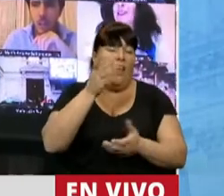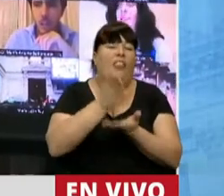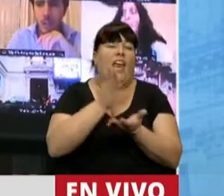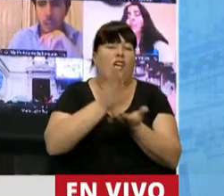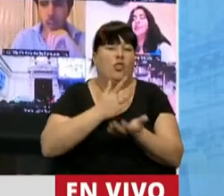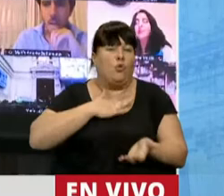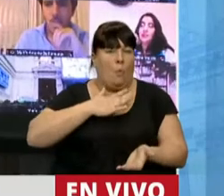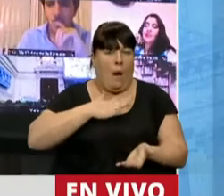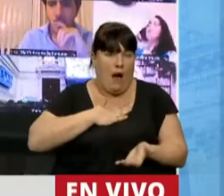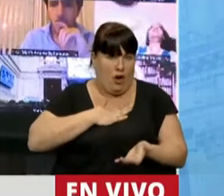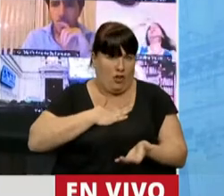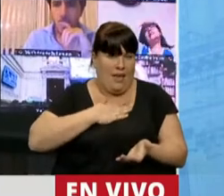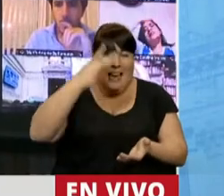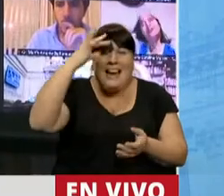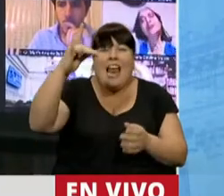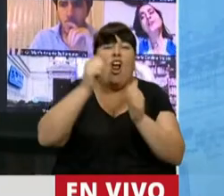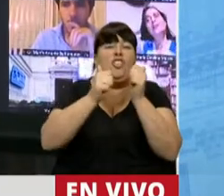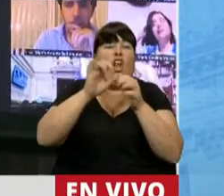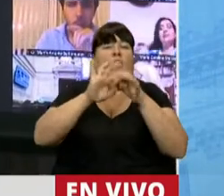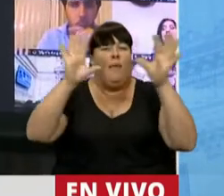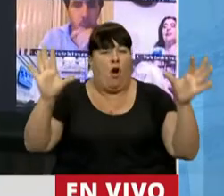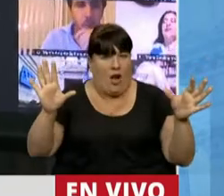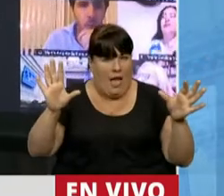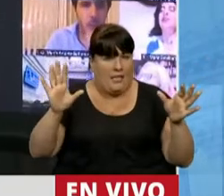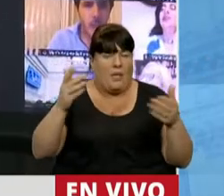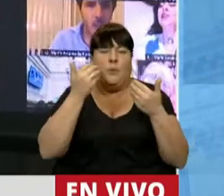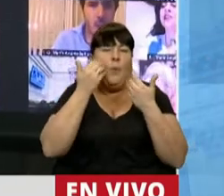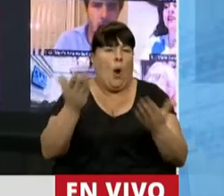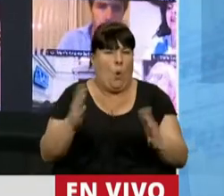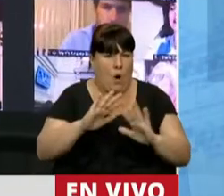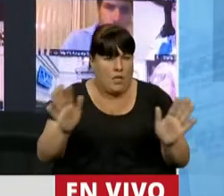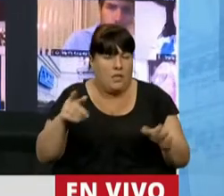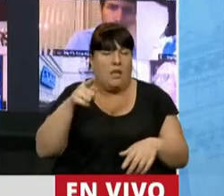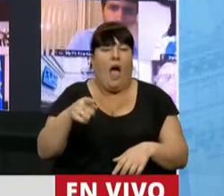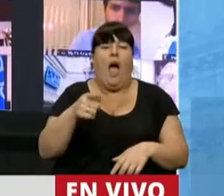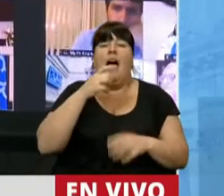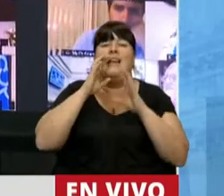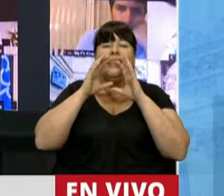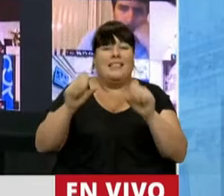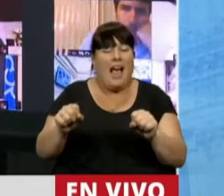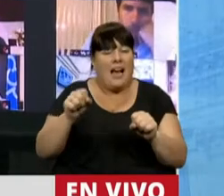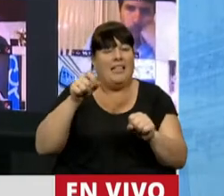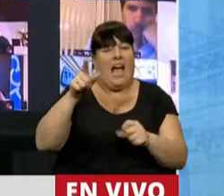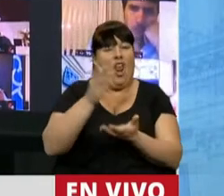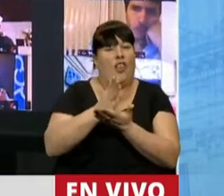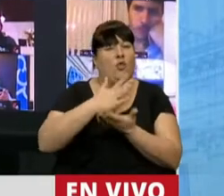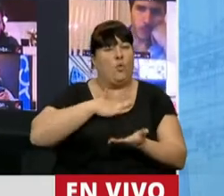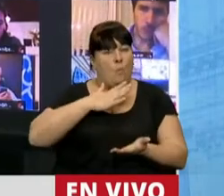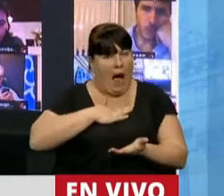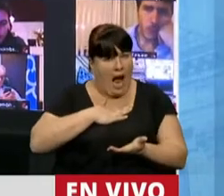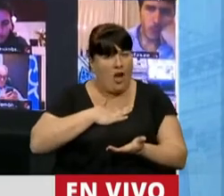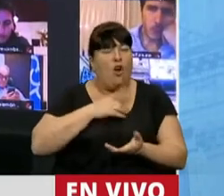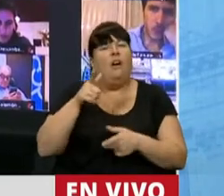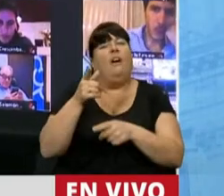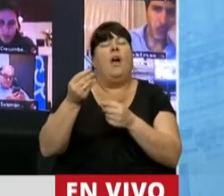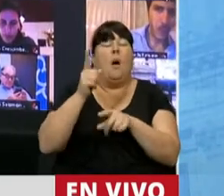derechos humanos en la historia de la democracia. Es una vergüenza que el Secretario de Derechos Humanos se